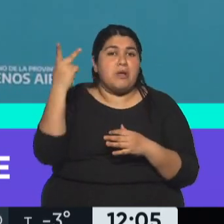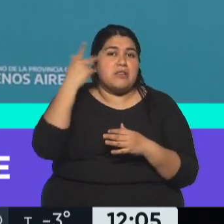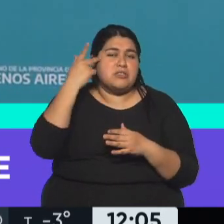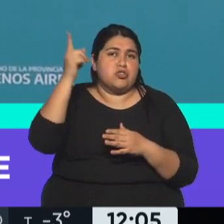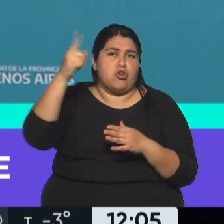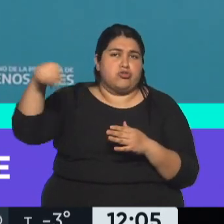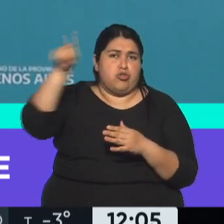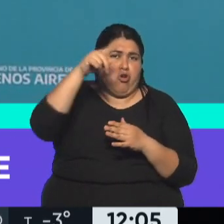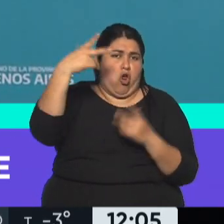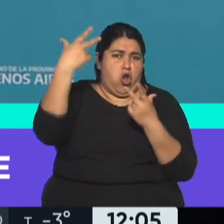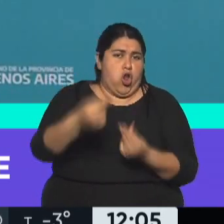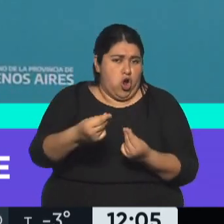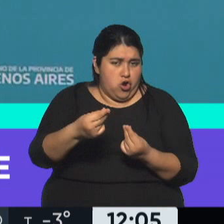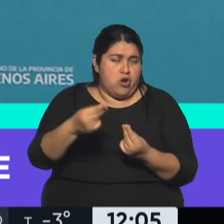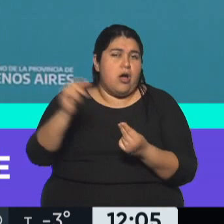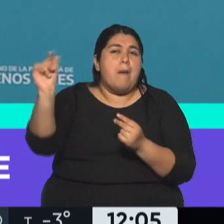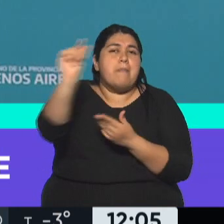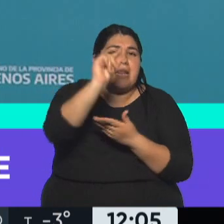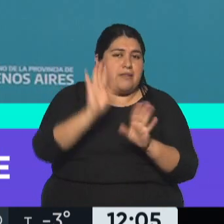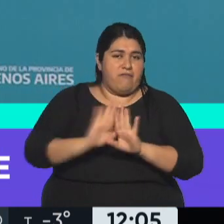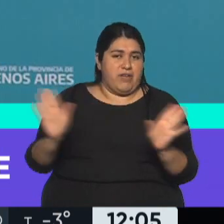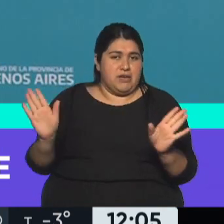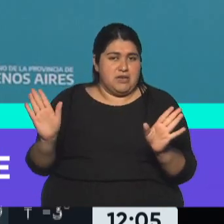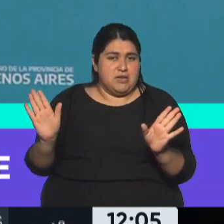cortina y le dijeron que no le prestaban más.